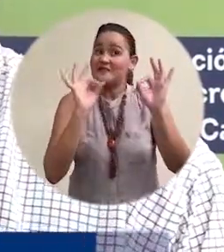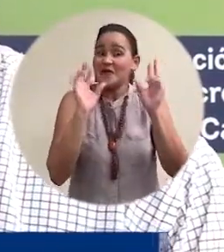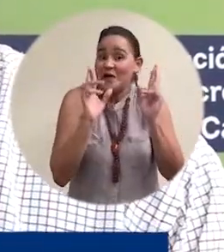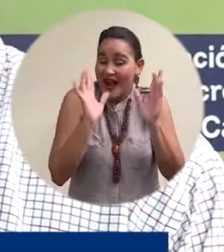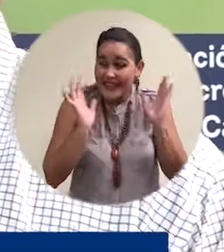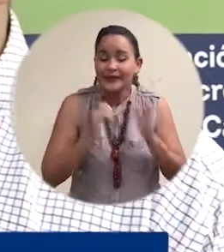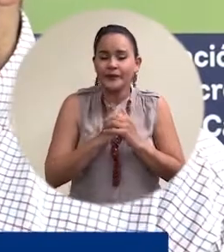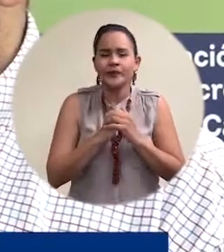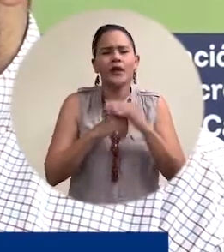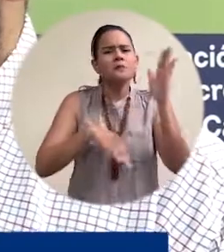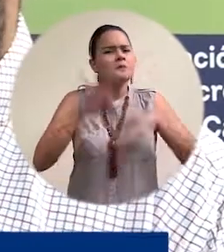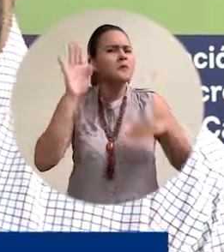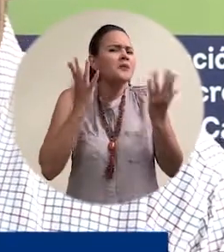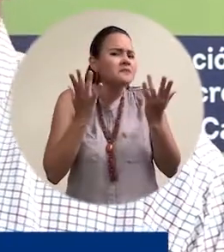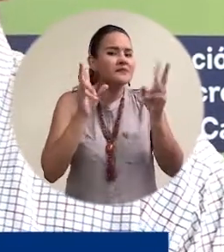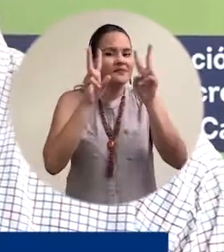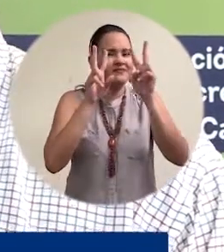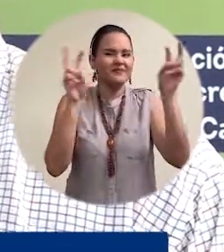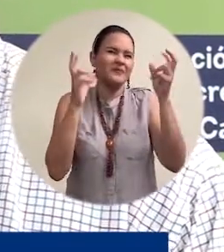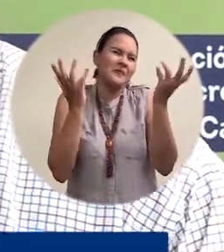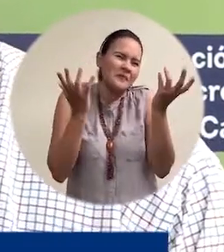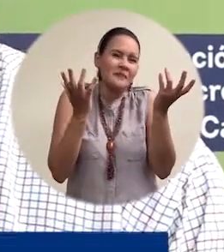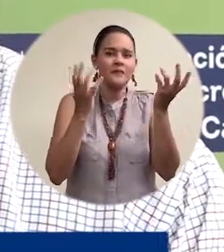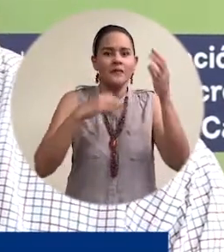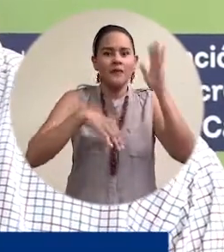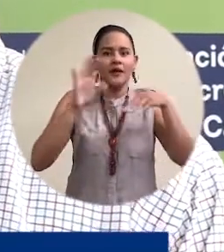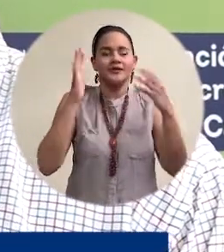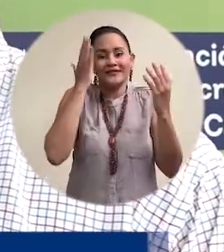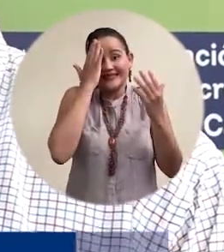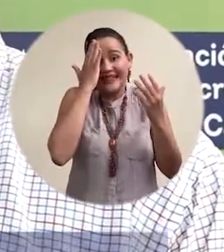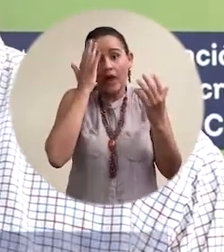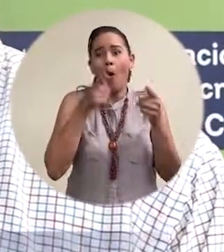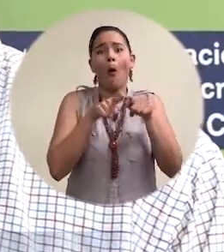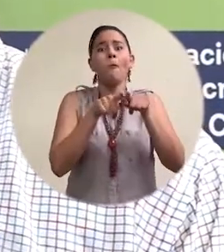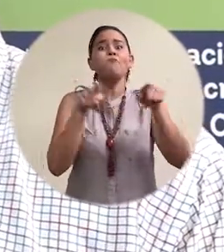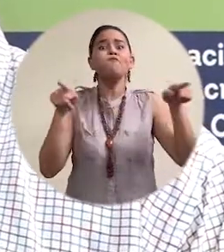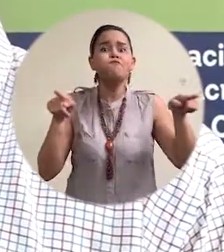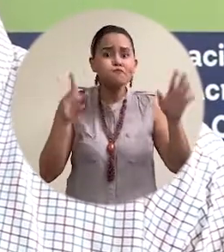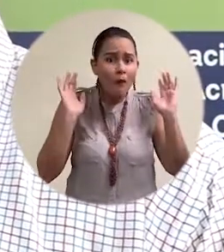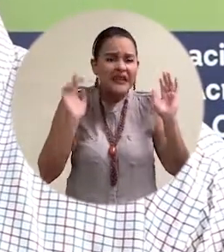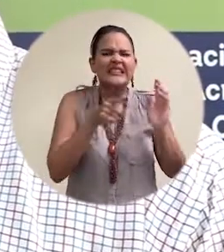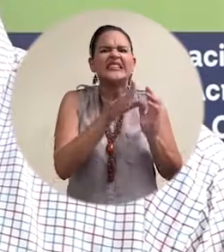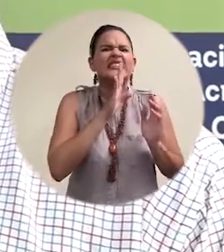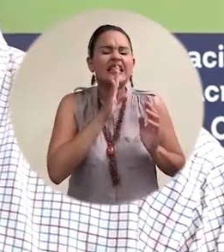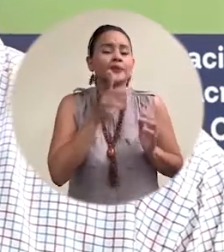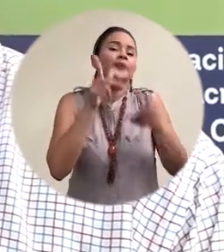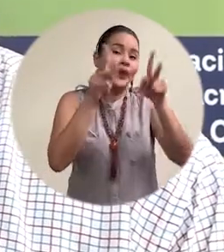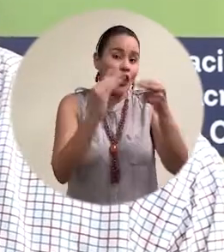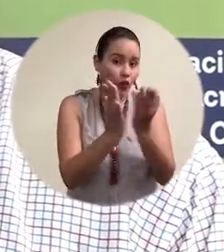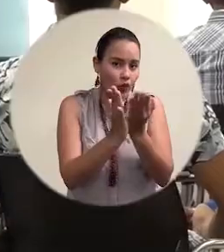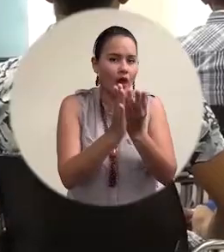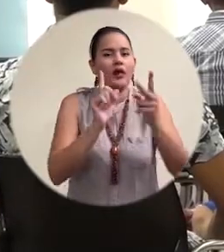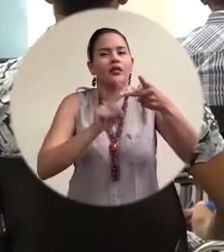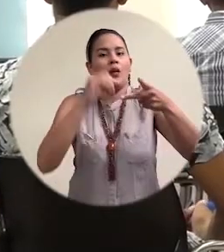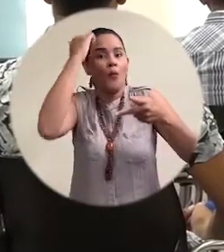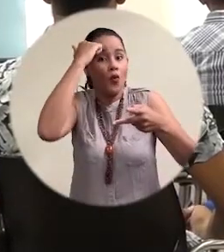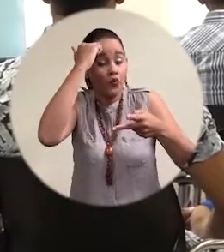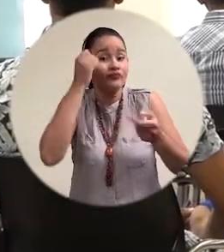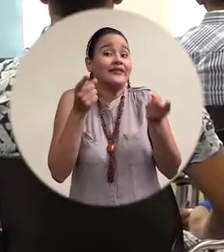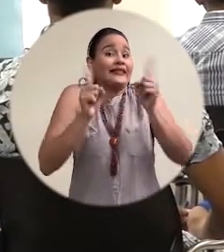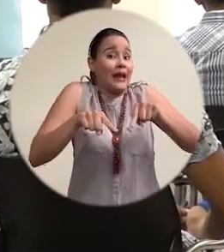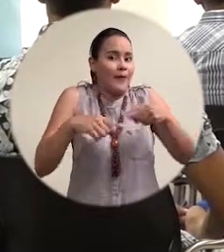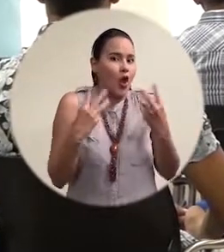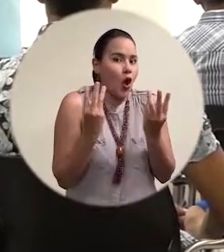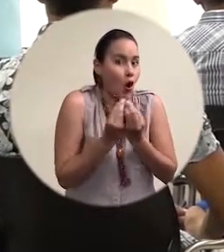notando la audiencia que tenemos donde no solamente están los estudiantes con sus profesores sino también